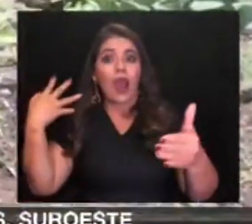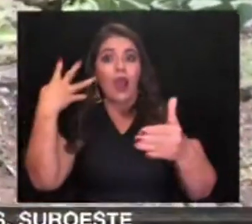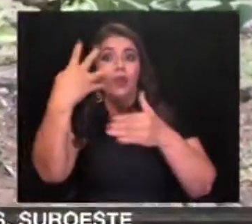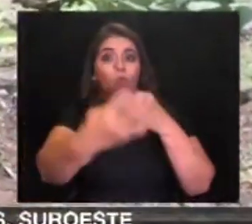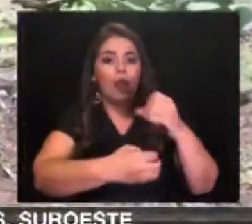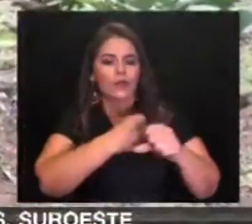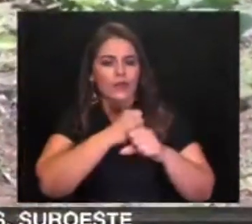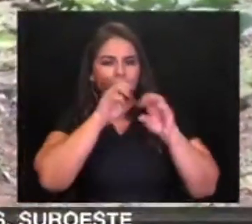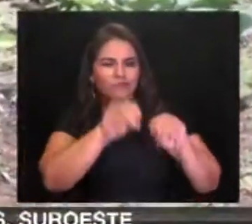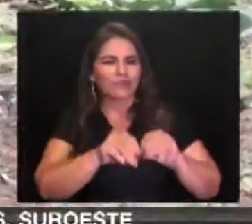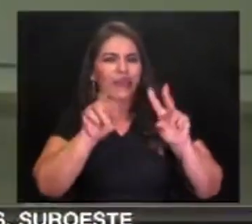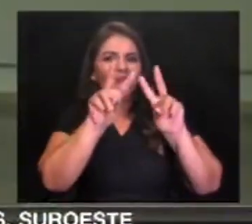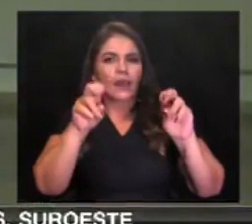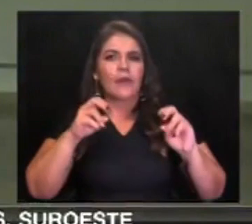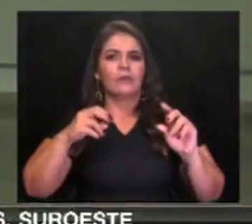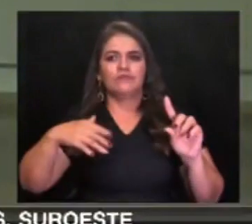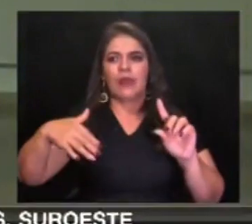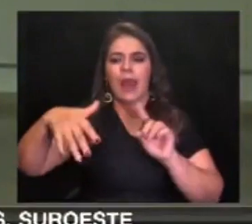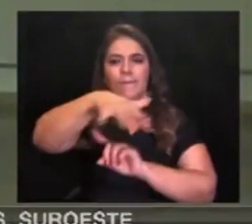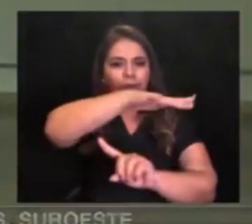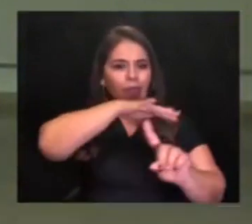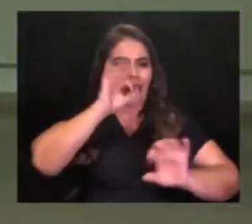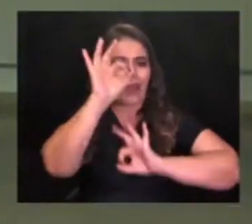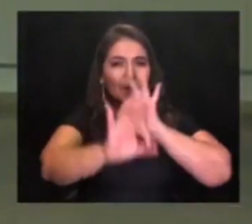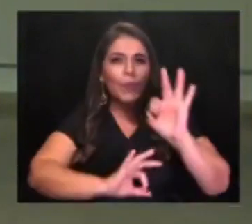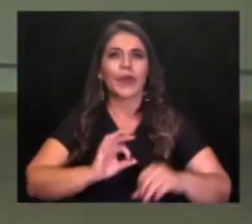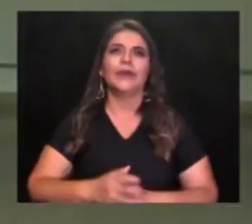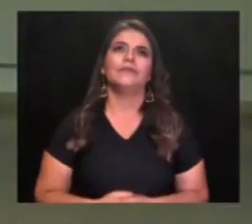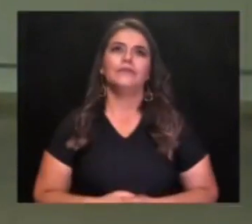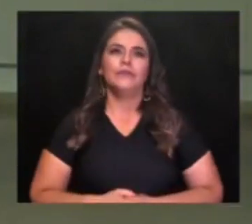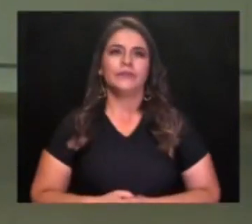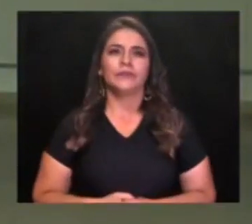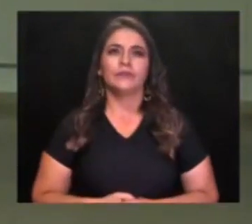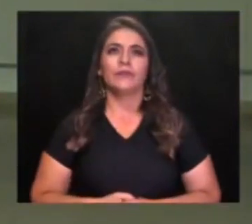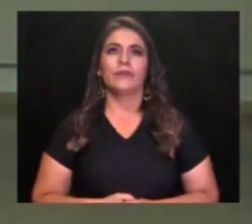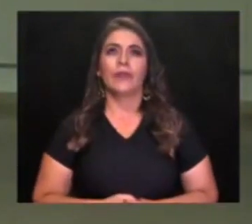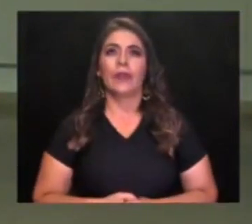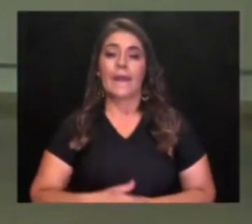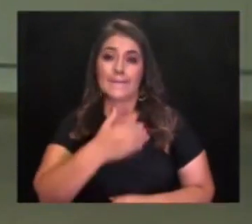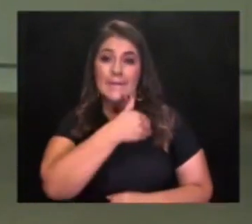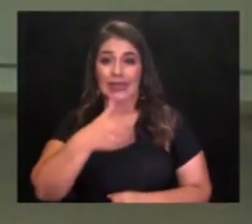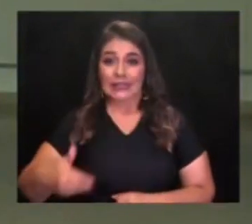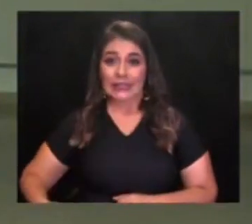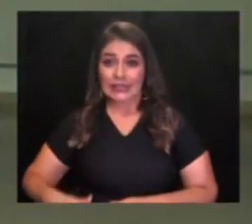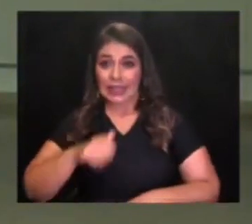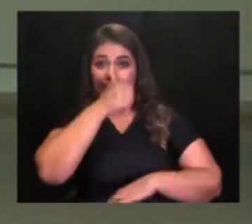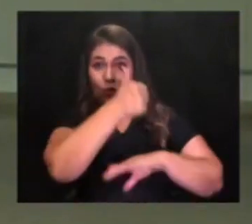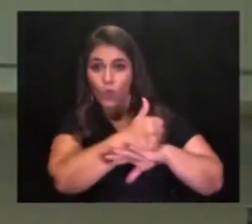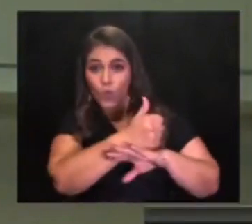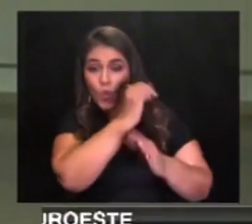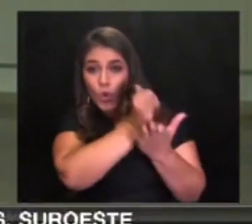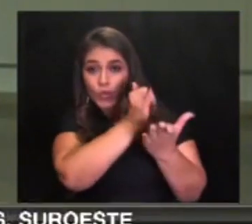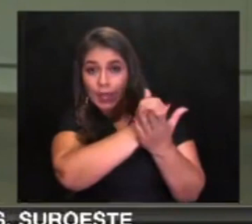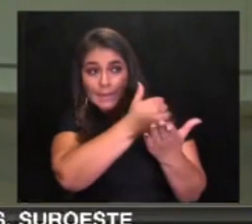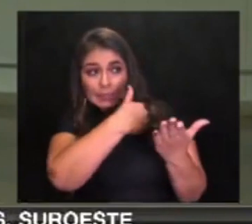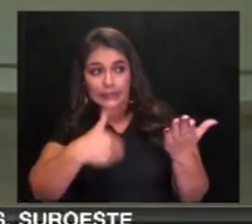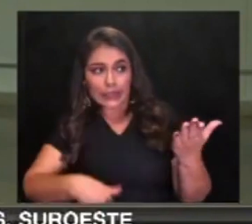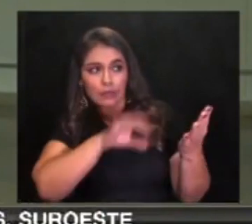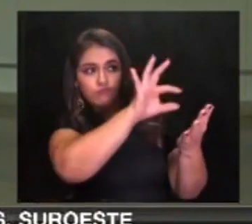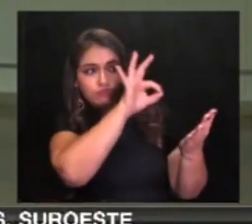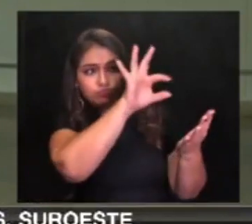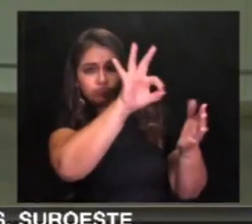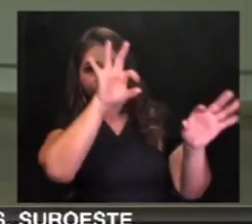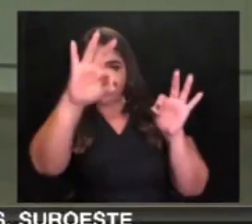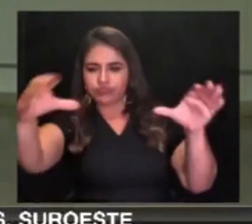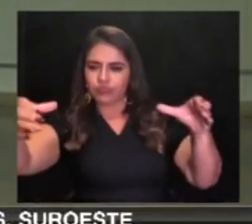sostenibilidad. Traer a capacitarse a los presidentes de juntas de acción comunal, que nosotros hemos trabajado con